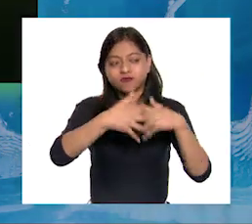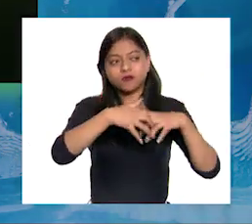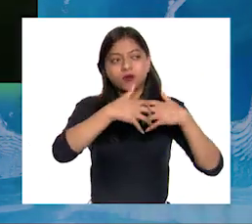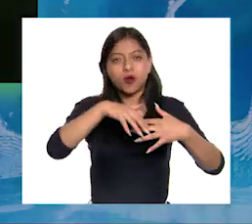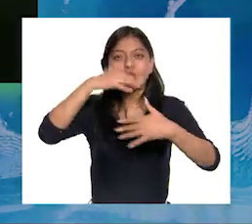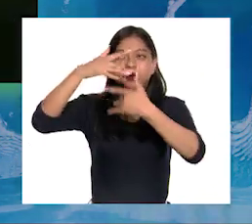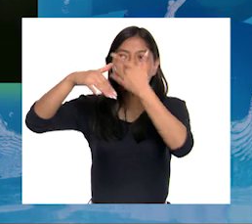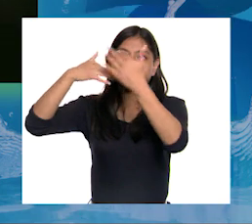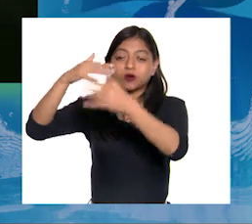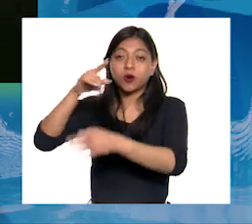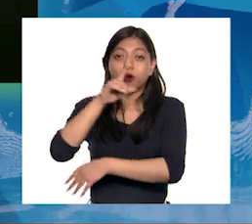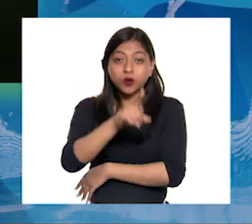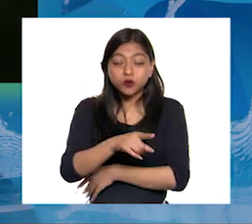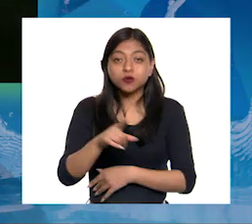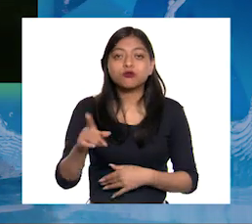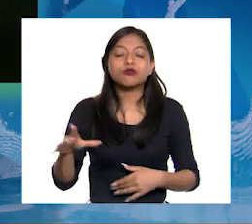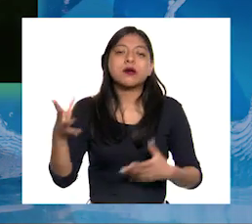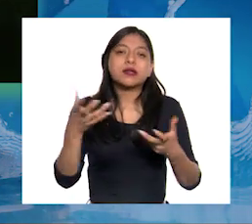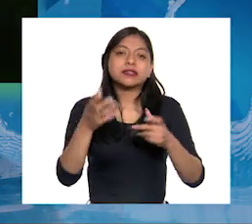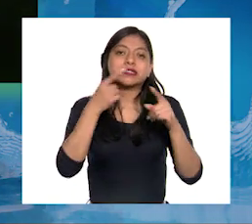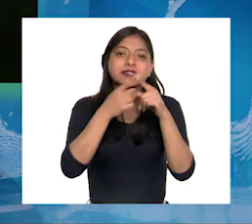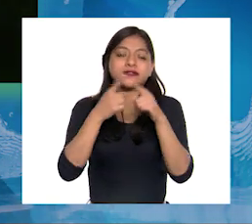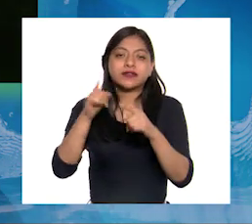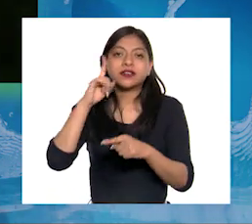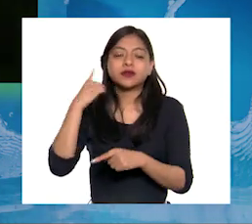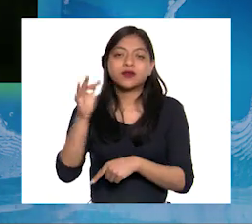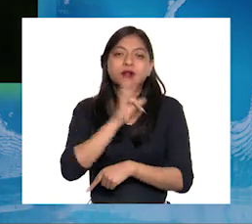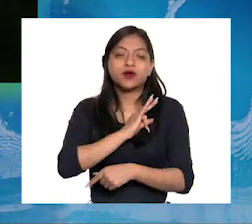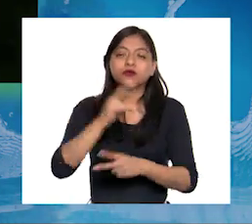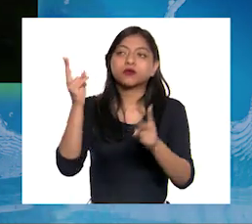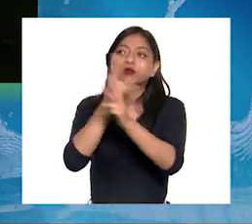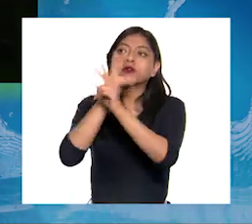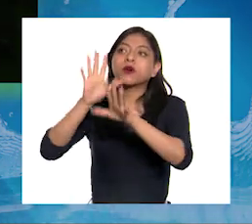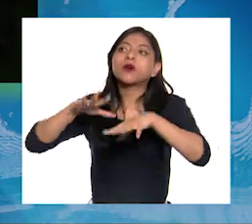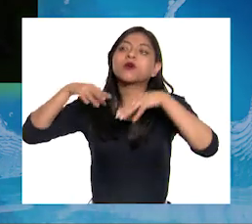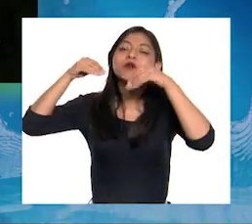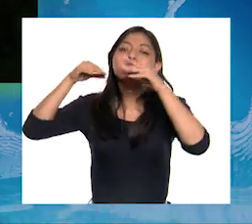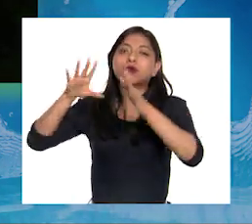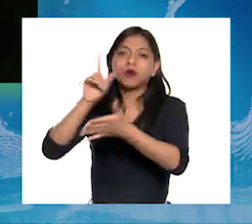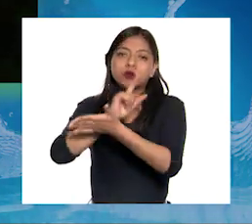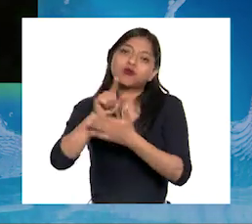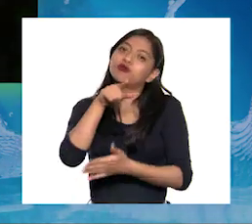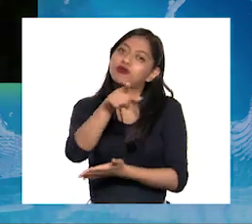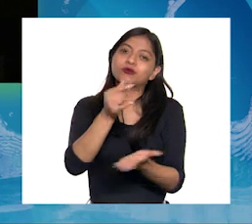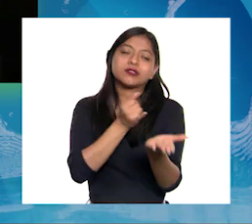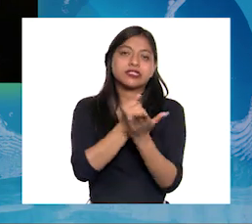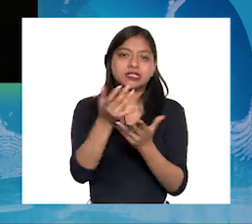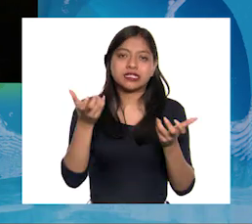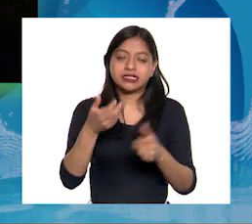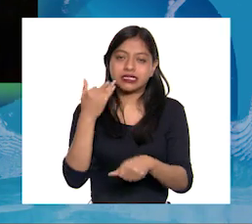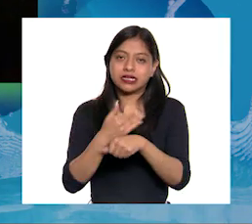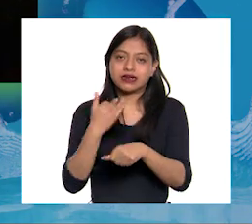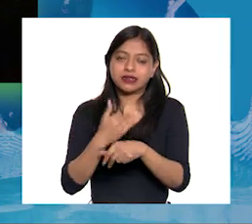lograr importantes resultados para poder tener un mejor medio ambiente y respirar un aire más limpio